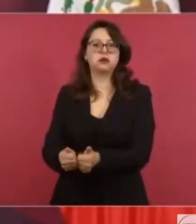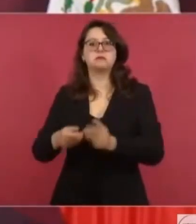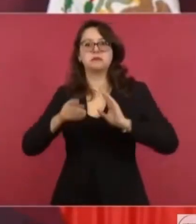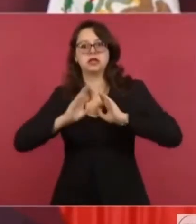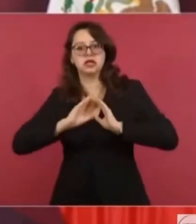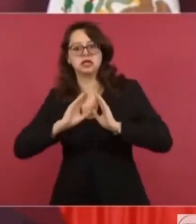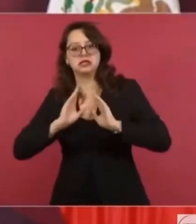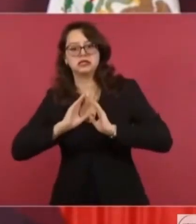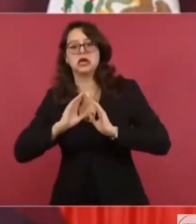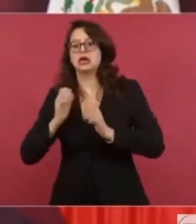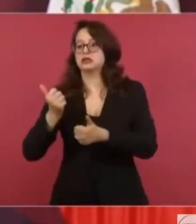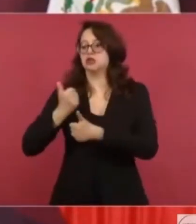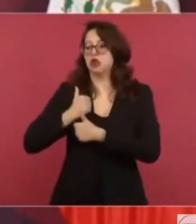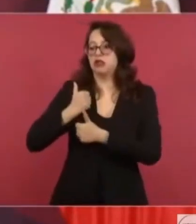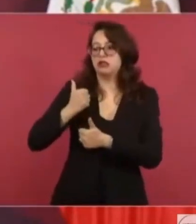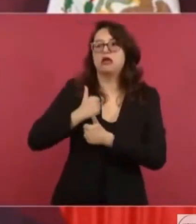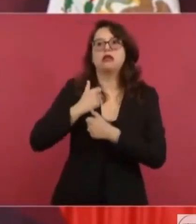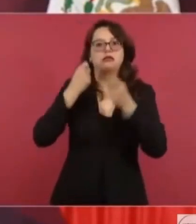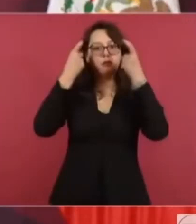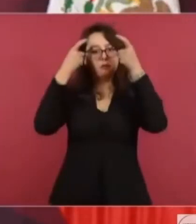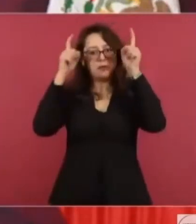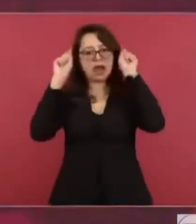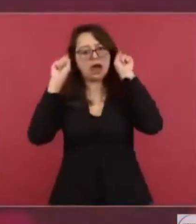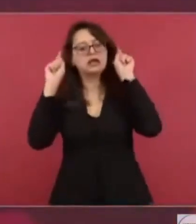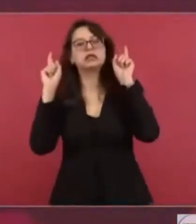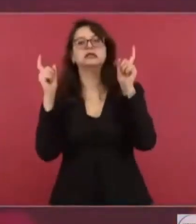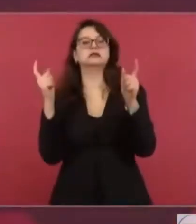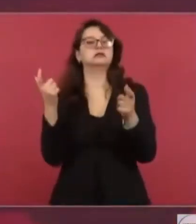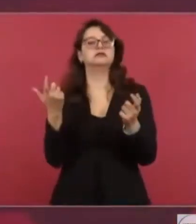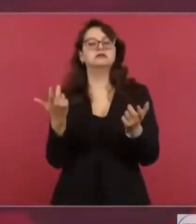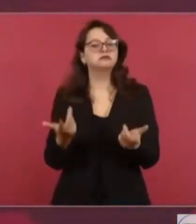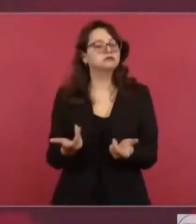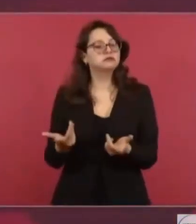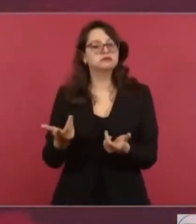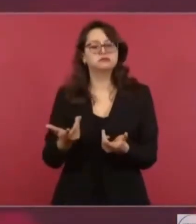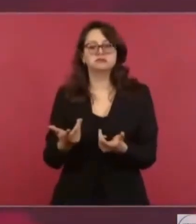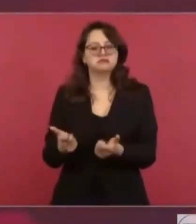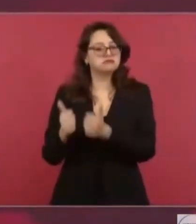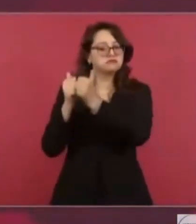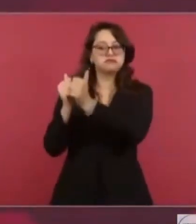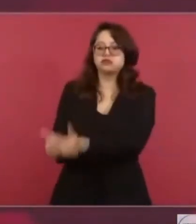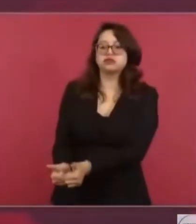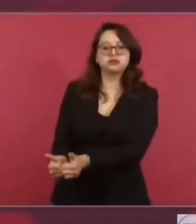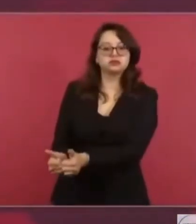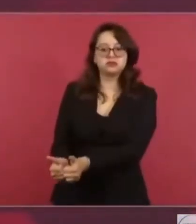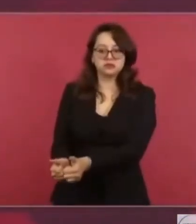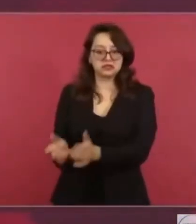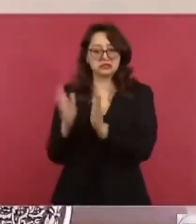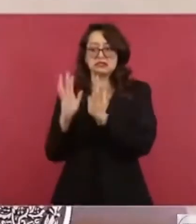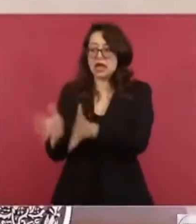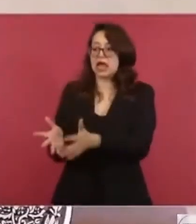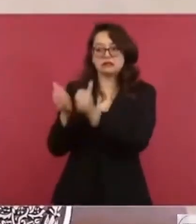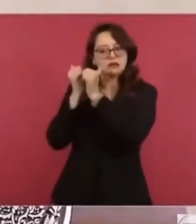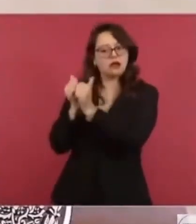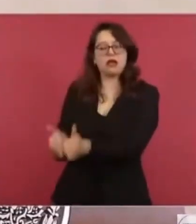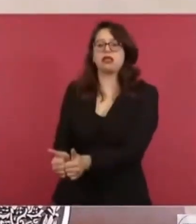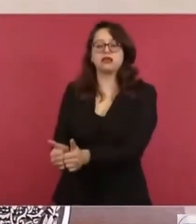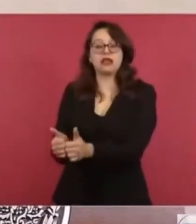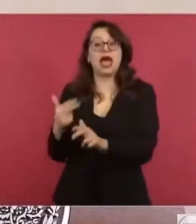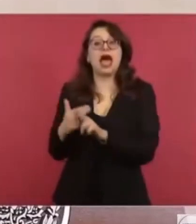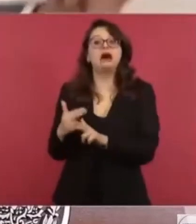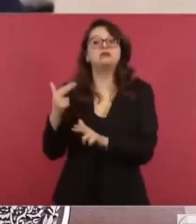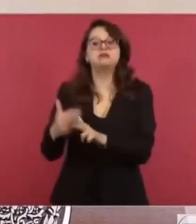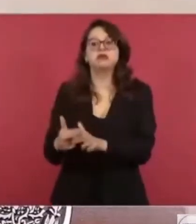de marina, de la defensa. Ya no nos salimos de